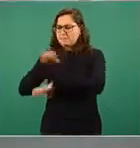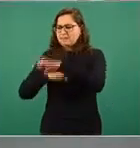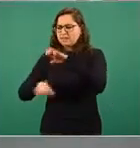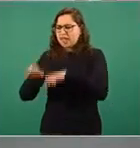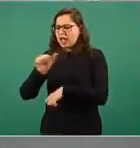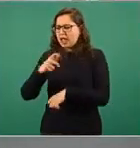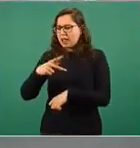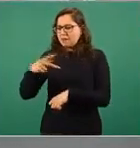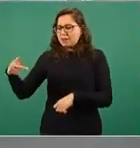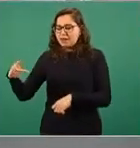Higa.